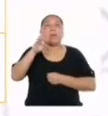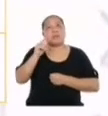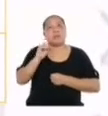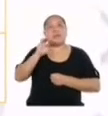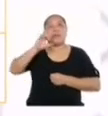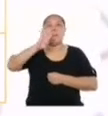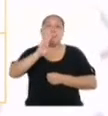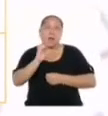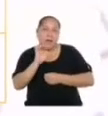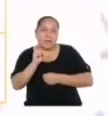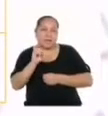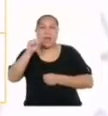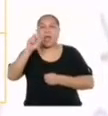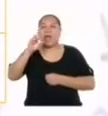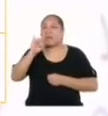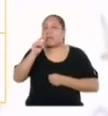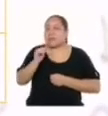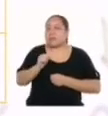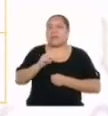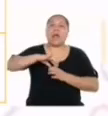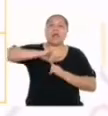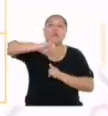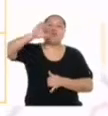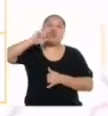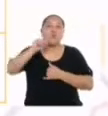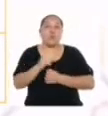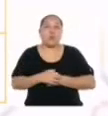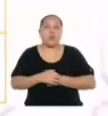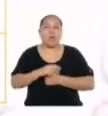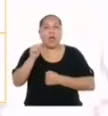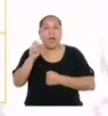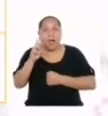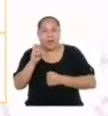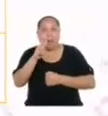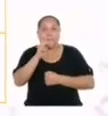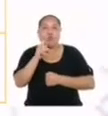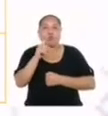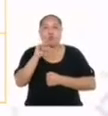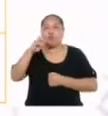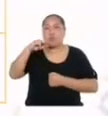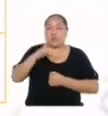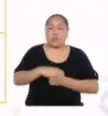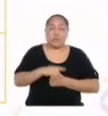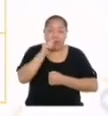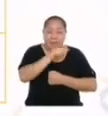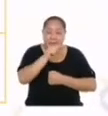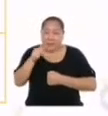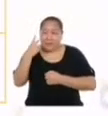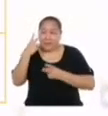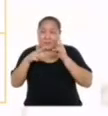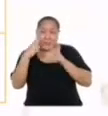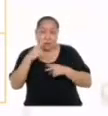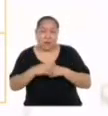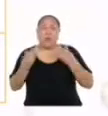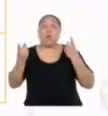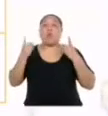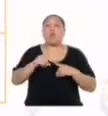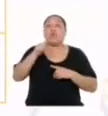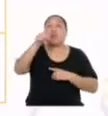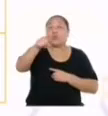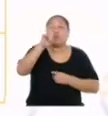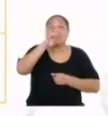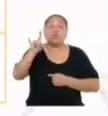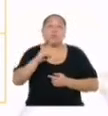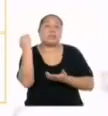bases, aristas, altura, área y volumen. Esto se observa cuando se hace uso de